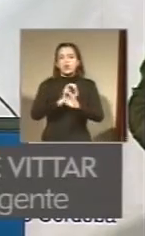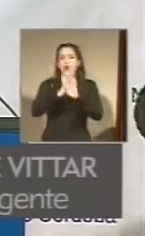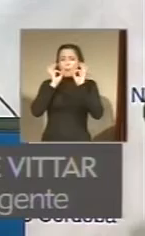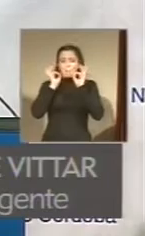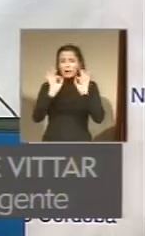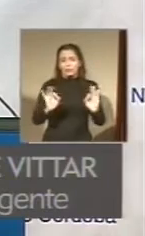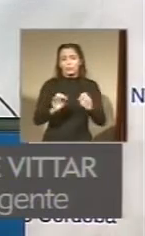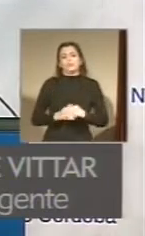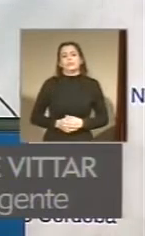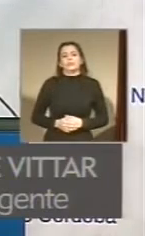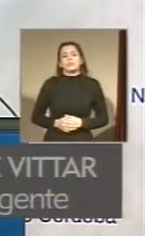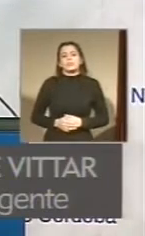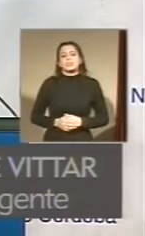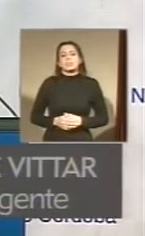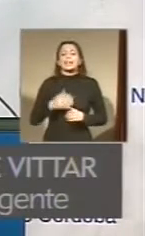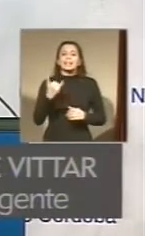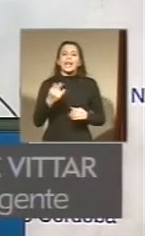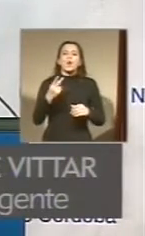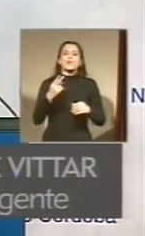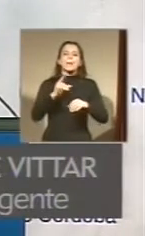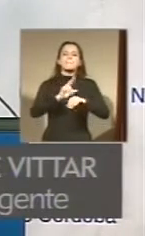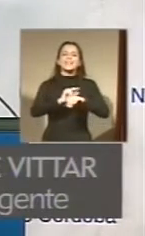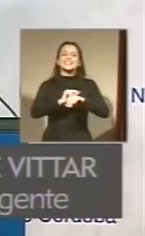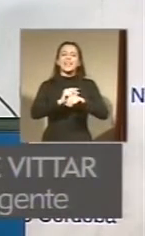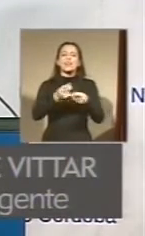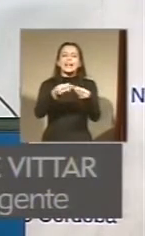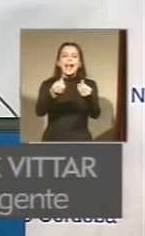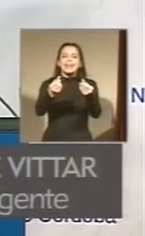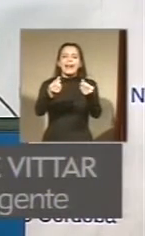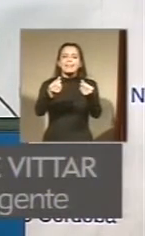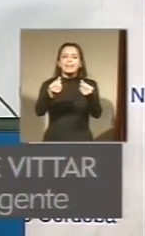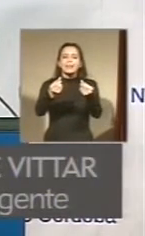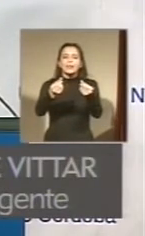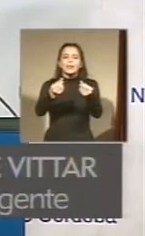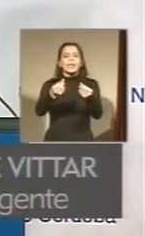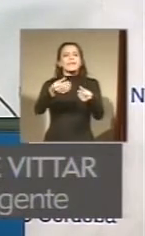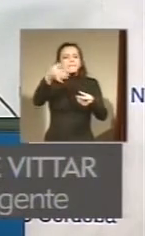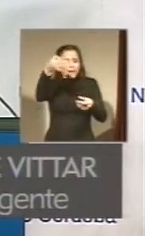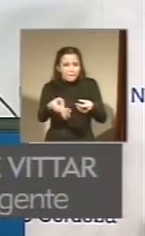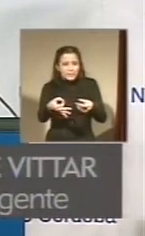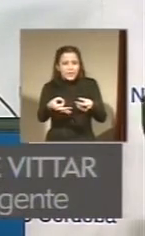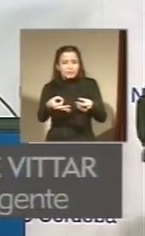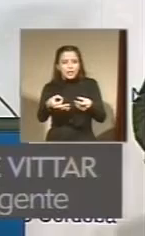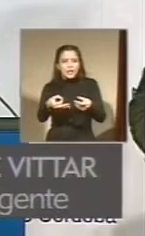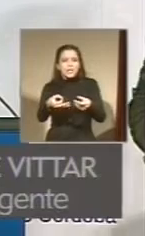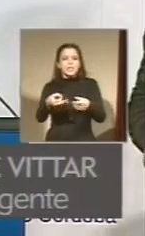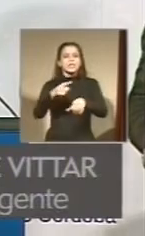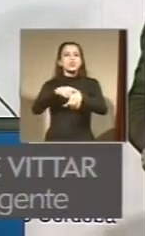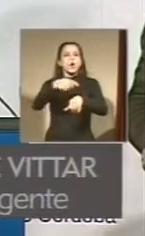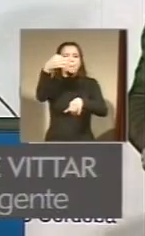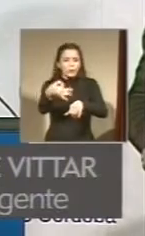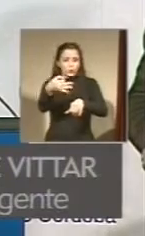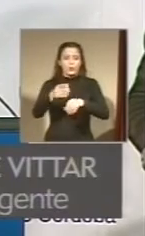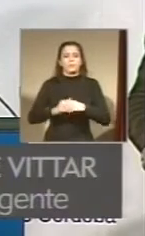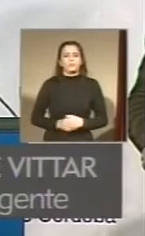que tenga una medicina con calidad, eficiente y oportuna. Para ello no queda otra